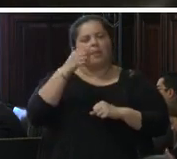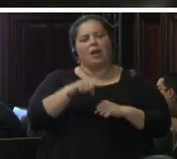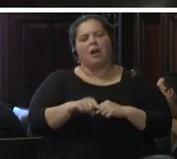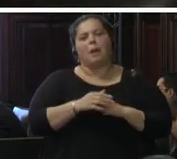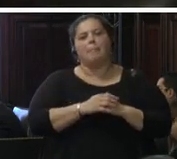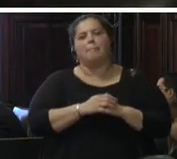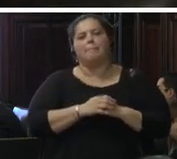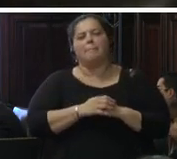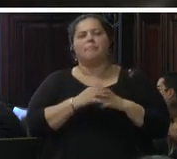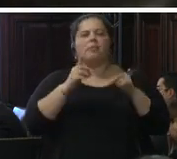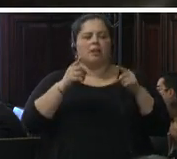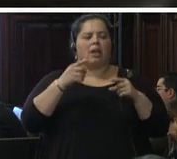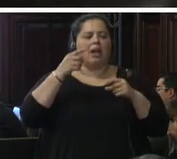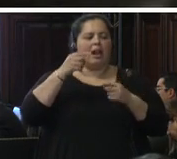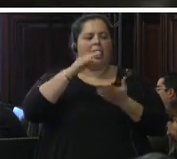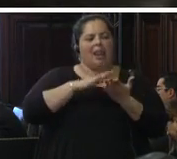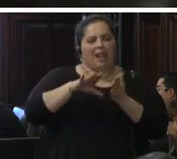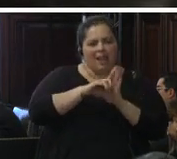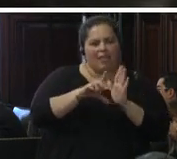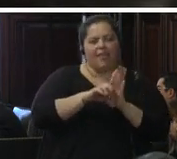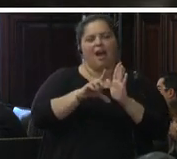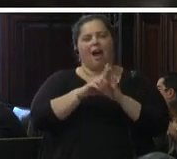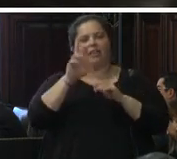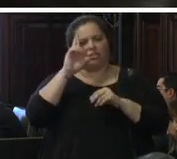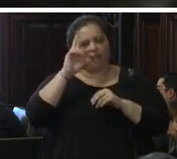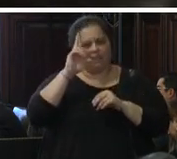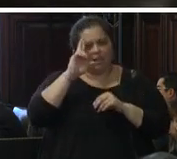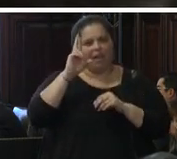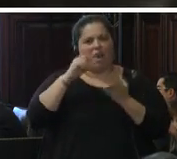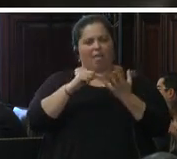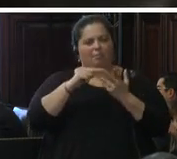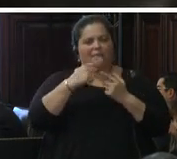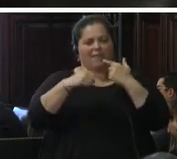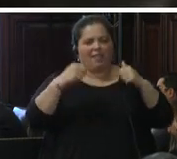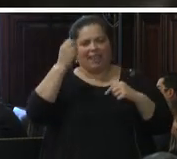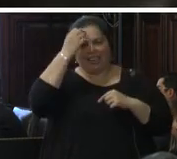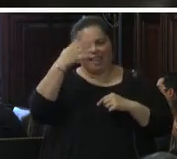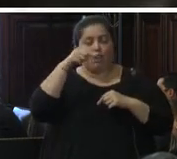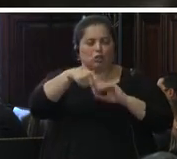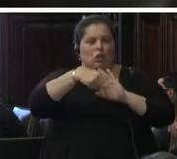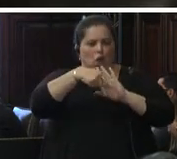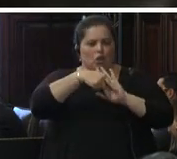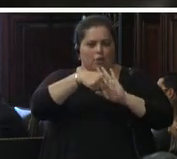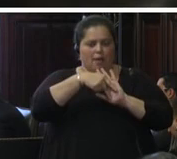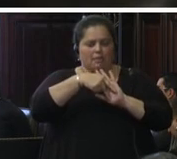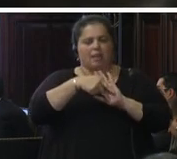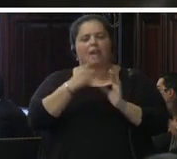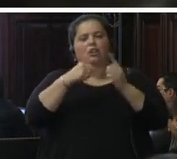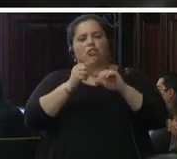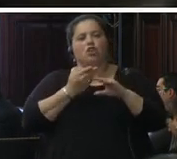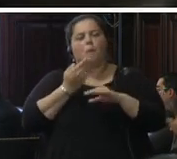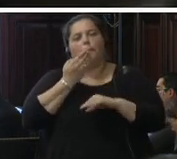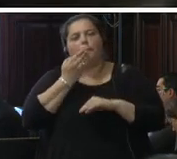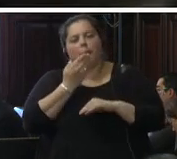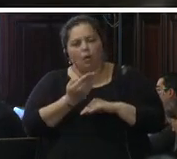de excesionalidad legalidad necesidad proporcionalidad y razonabilidad o sea son las normas entonces ahí pregunto